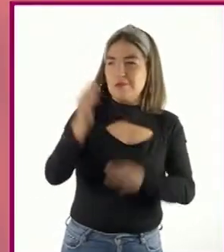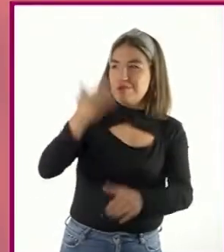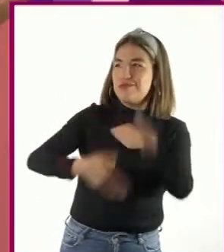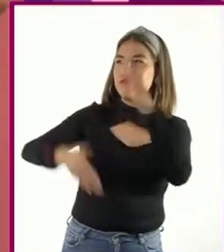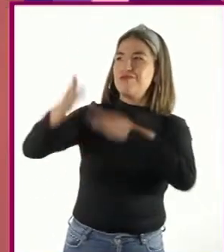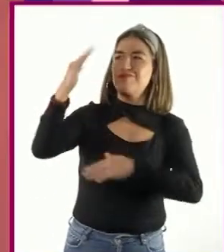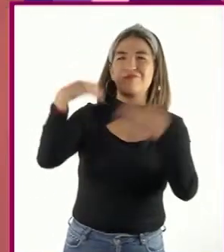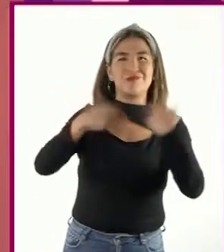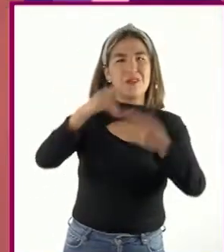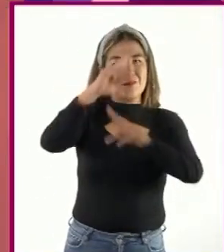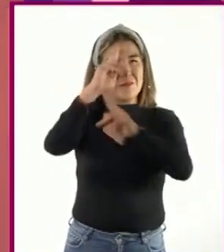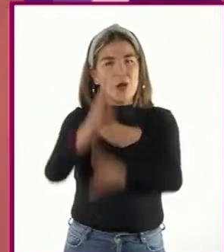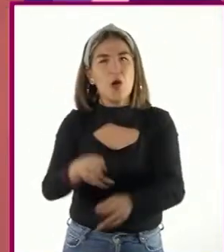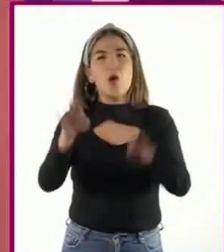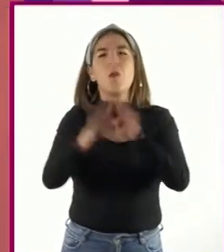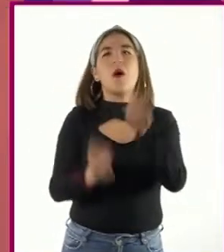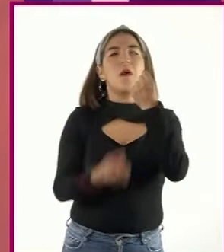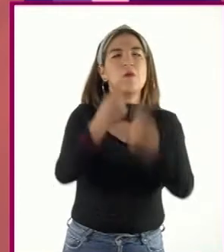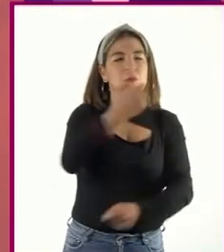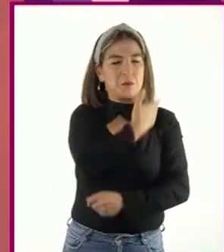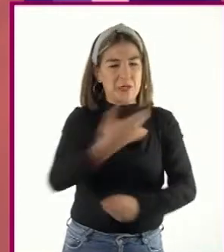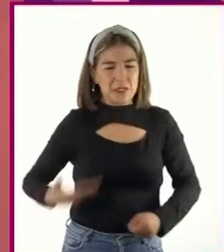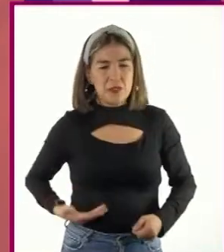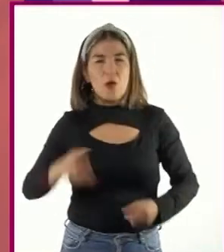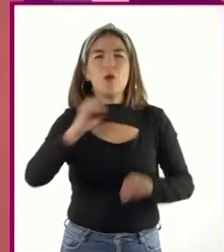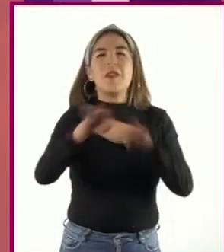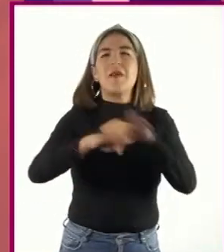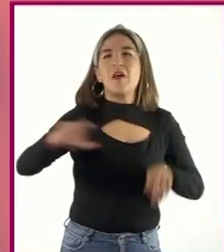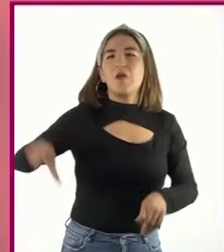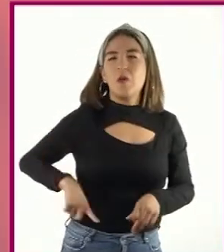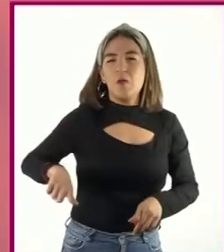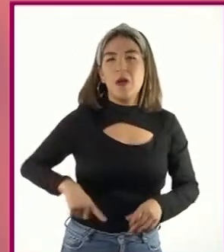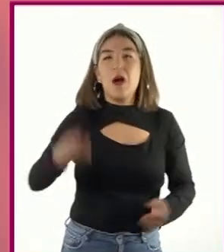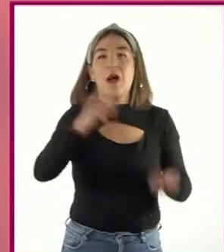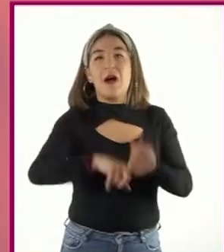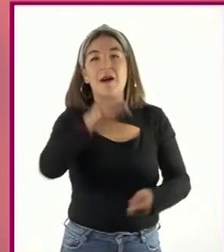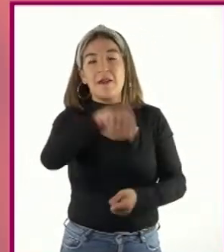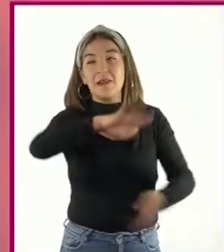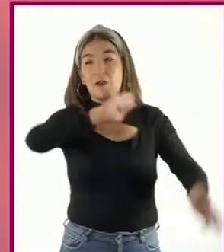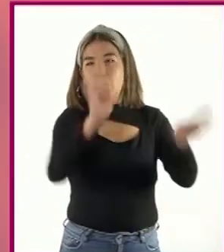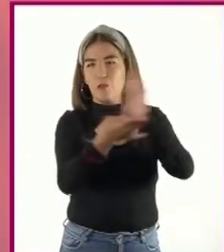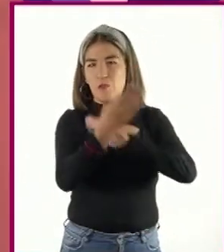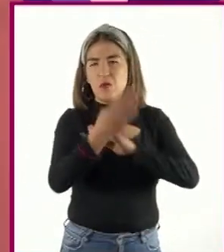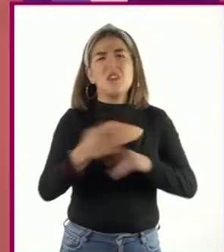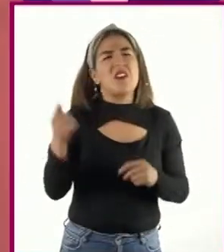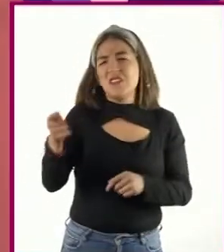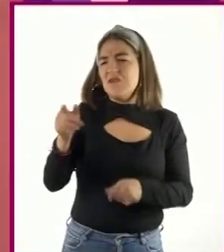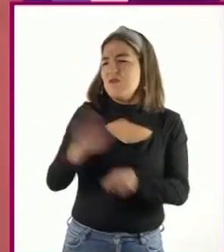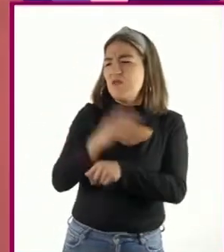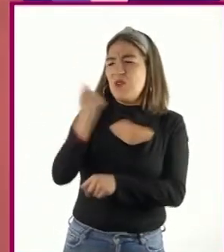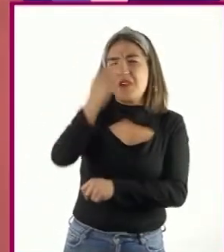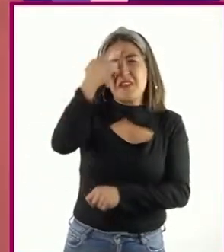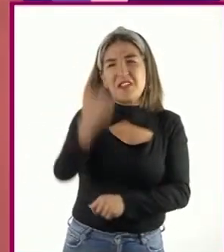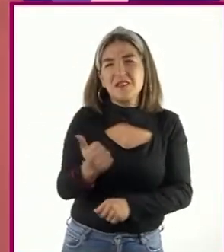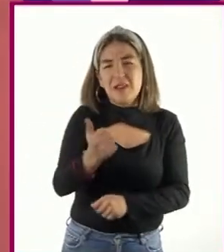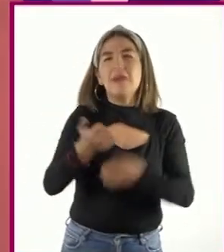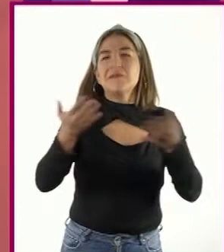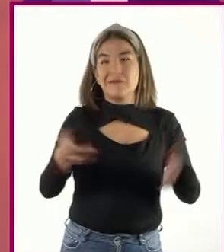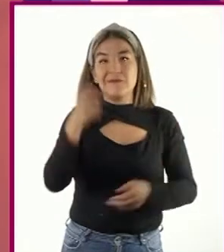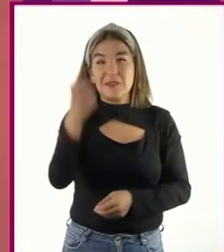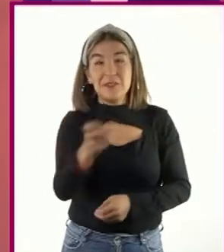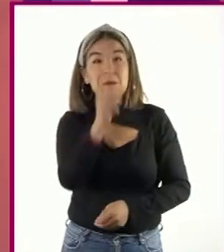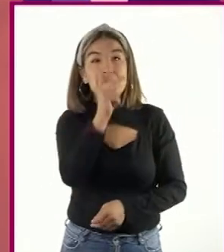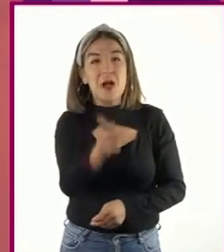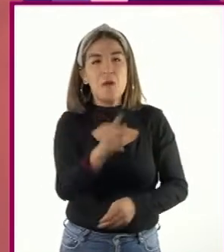entre muchos presidentes o funcionarios públicos en el mundo. ¿Y eso a qué se debe, profesora? Se debe a que usar la